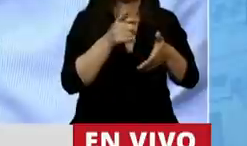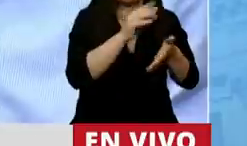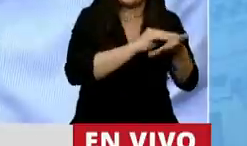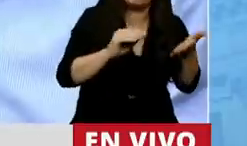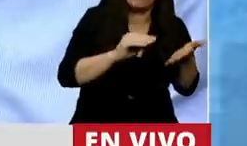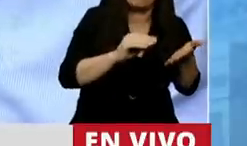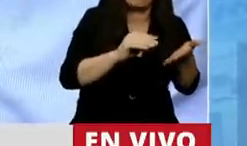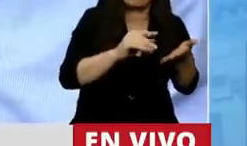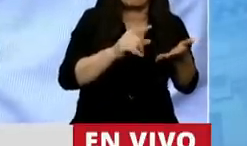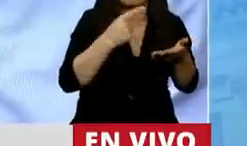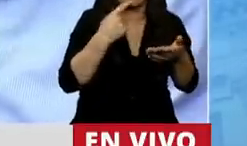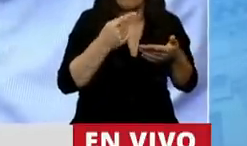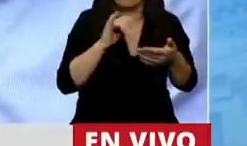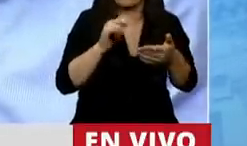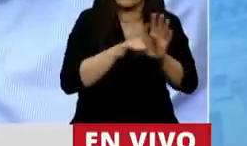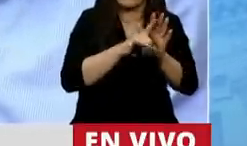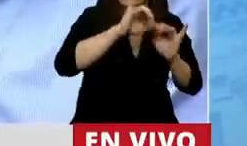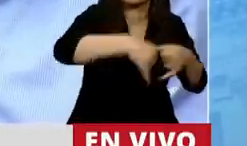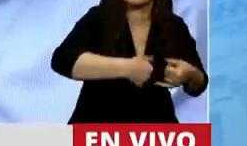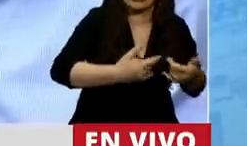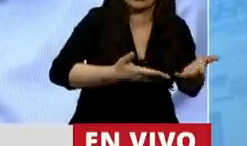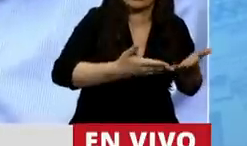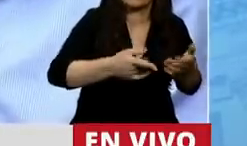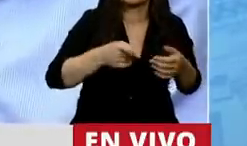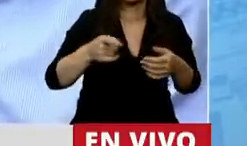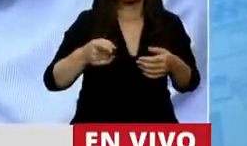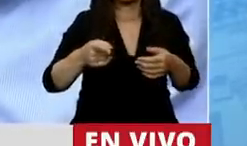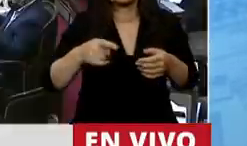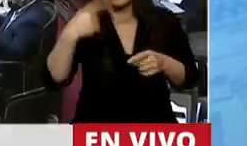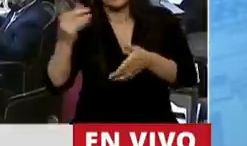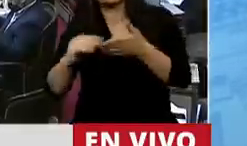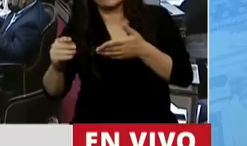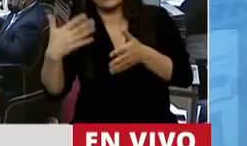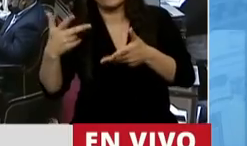hablaban a favor de la ley y en contra de la ley.